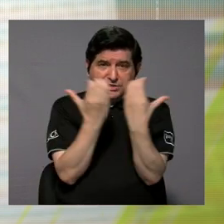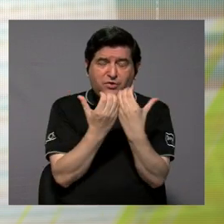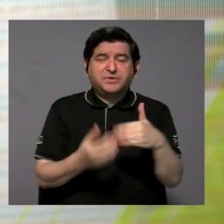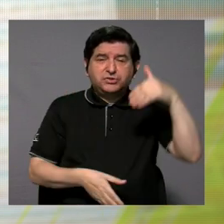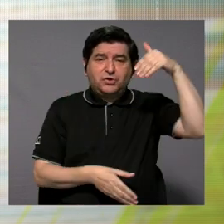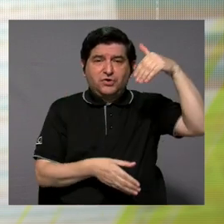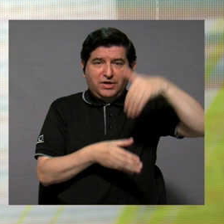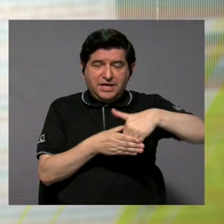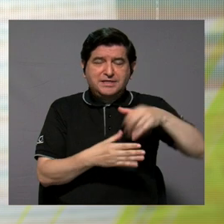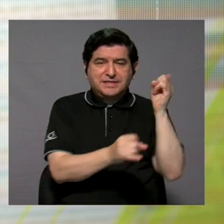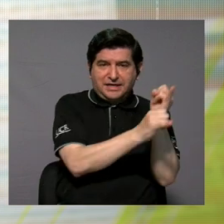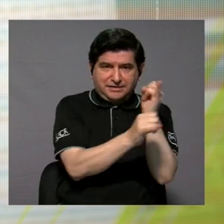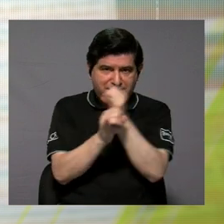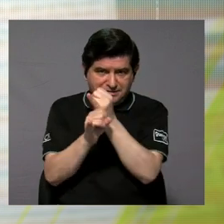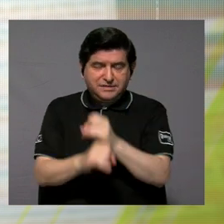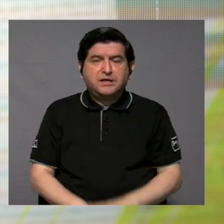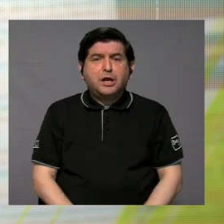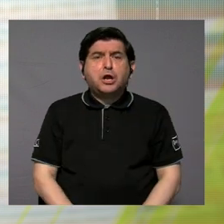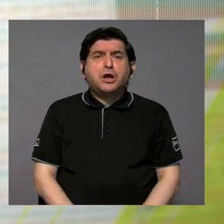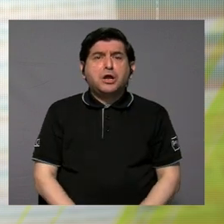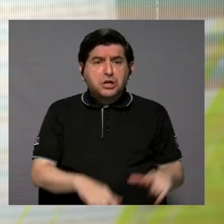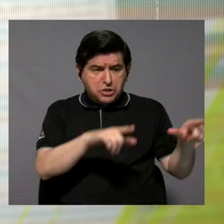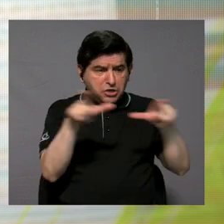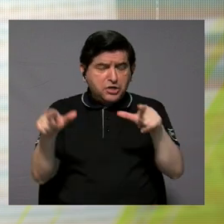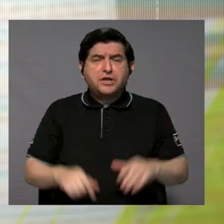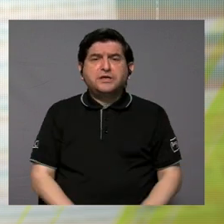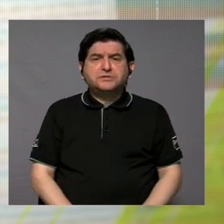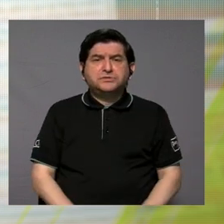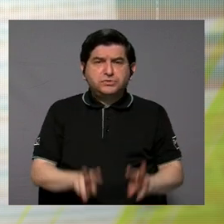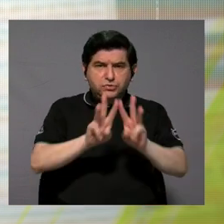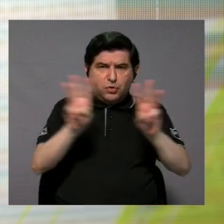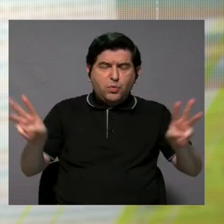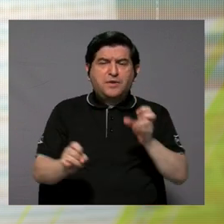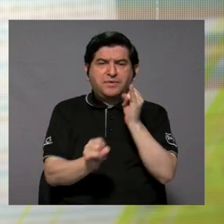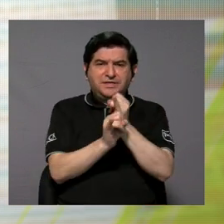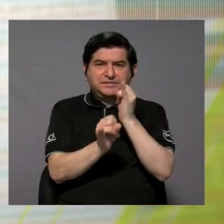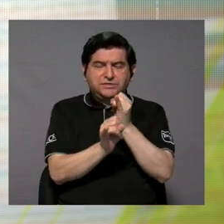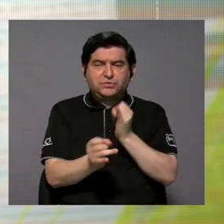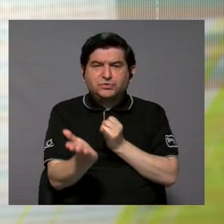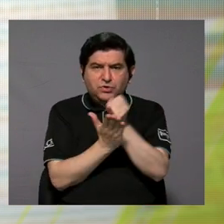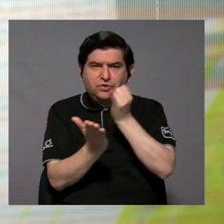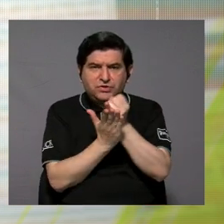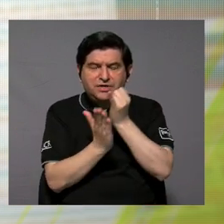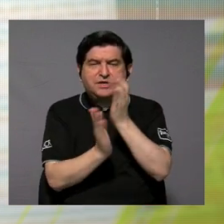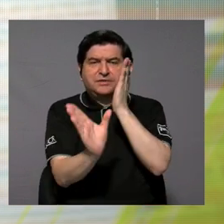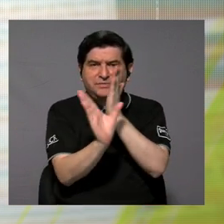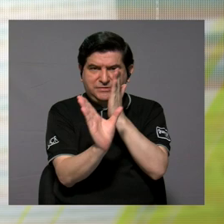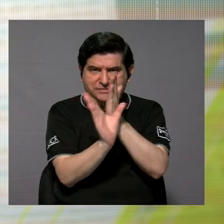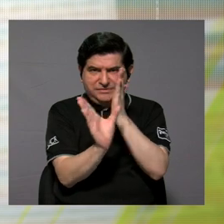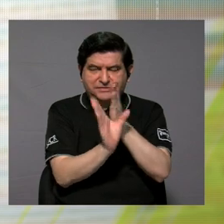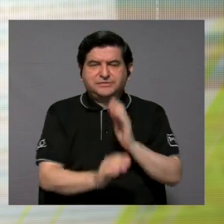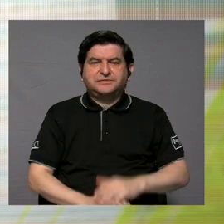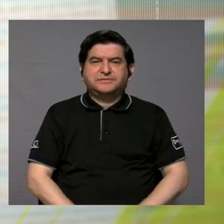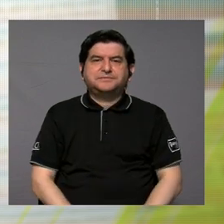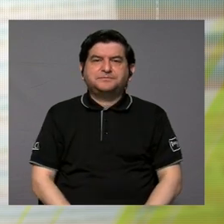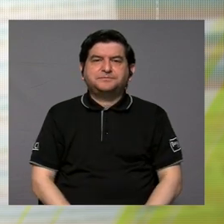Interinstitucional y está disponible en la página web del Instituto de Investigaciones Psicológicas.